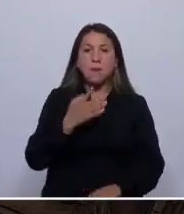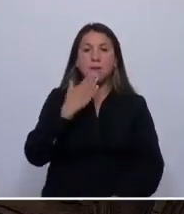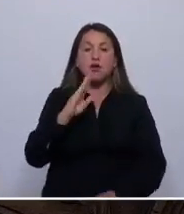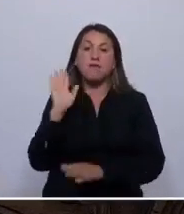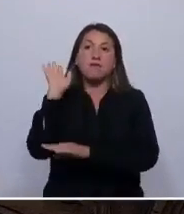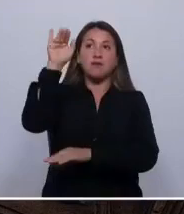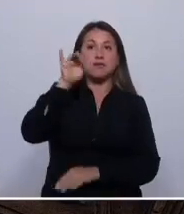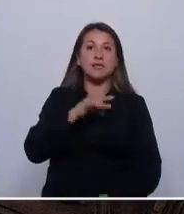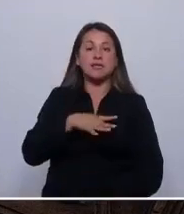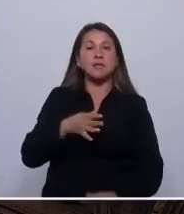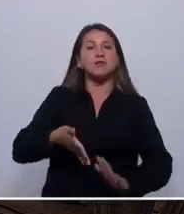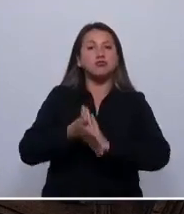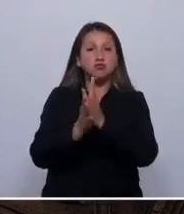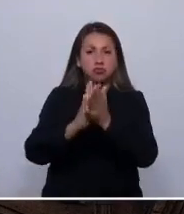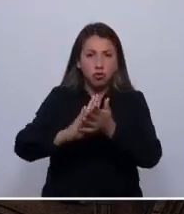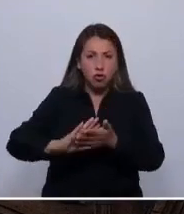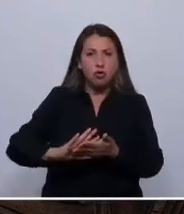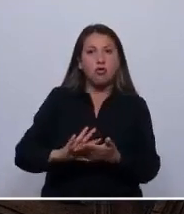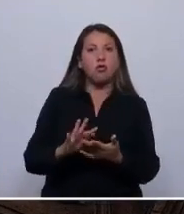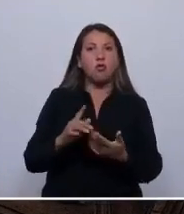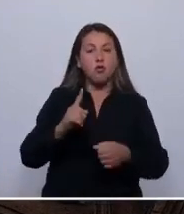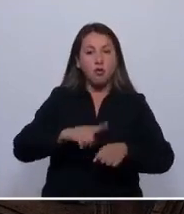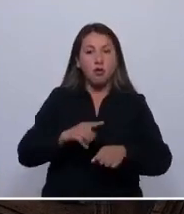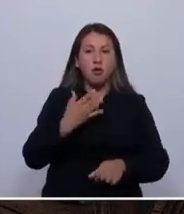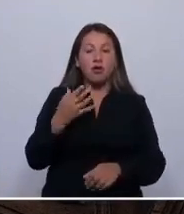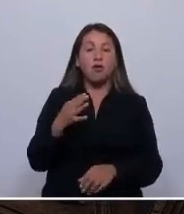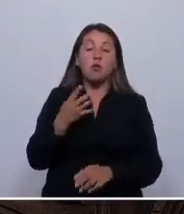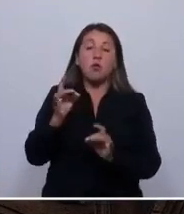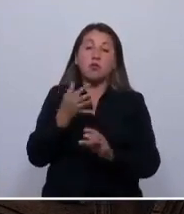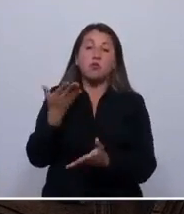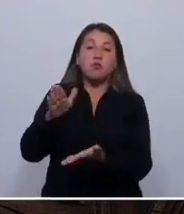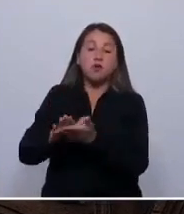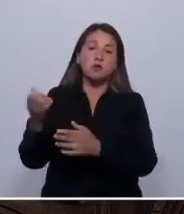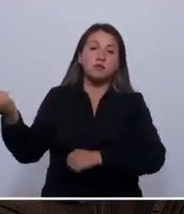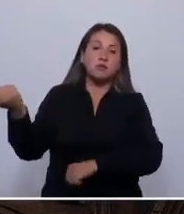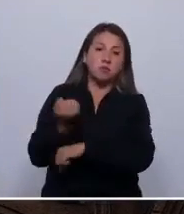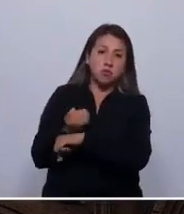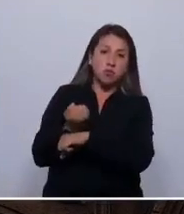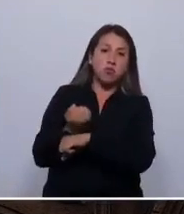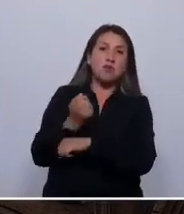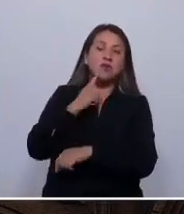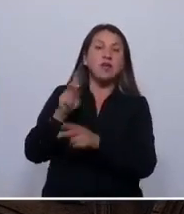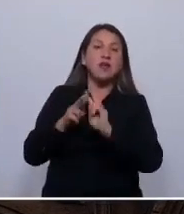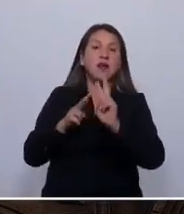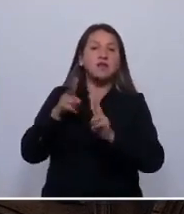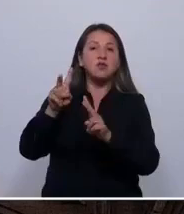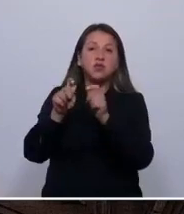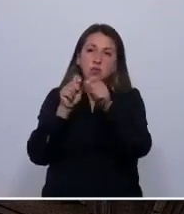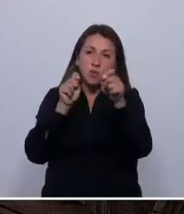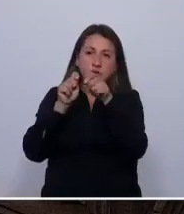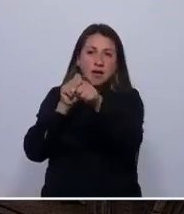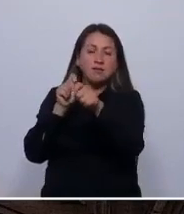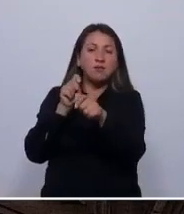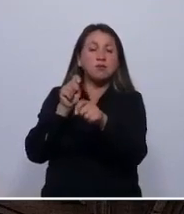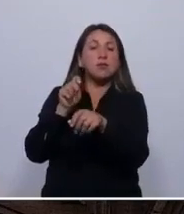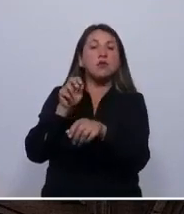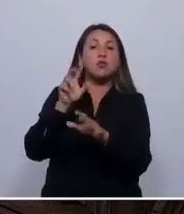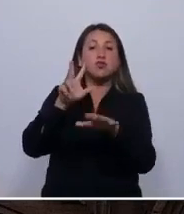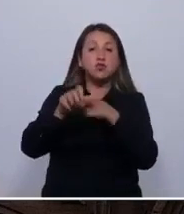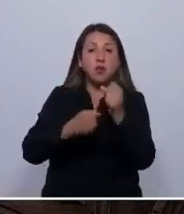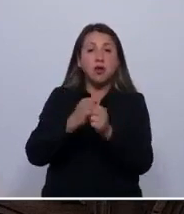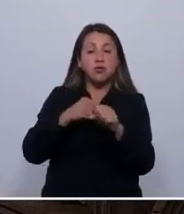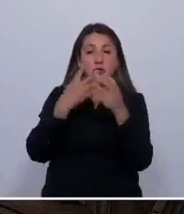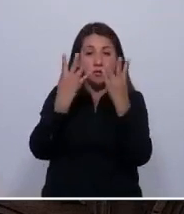chilena de todos los tiempos, que encontró la muerte en las manos del hombre que era su gaffiter, el que luego de ocho años de cárcel